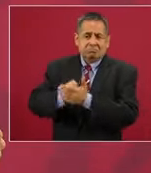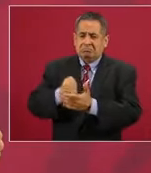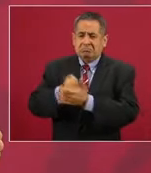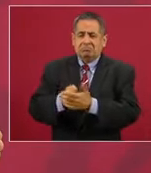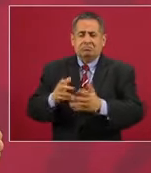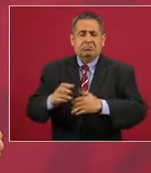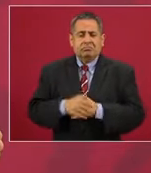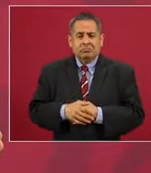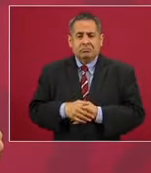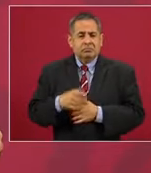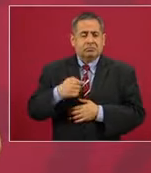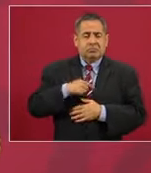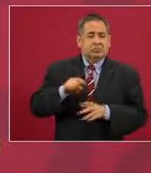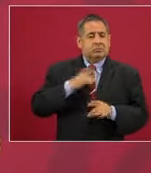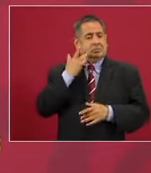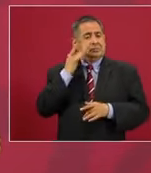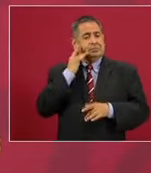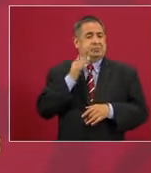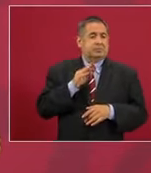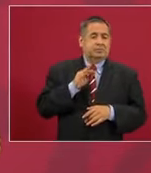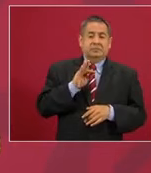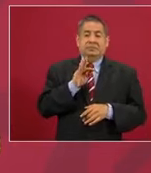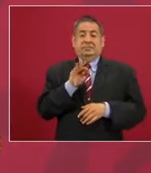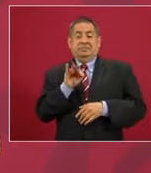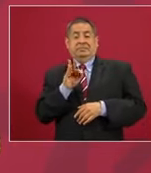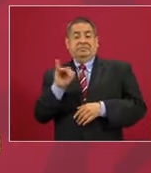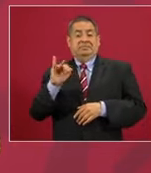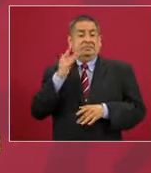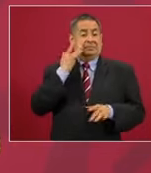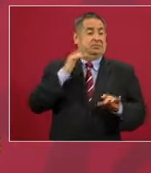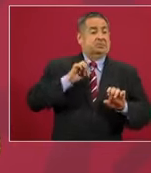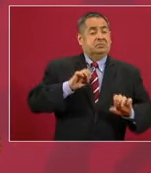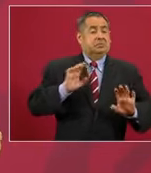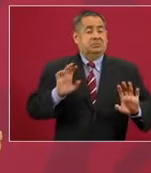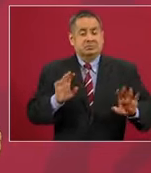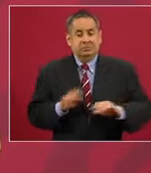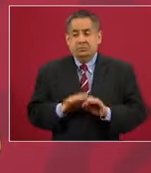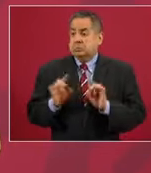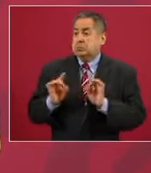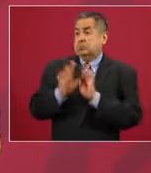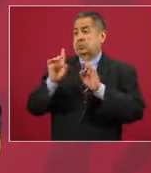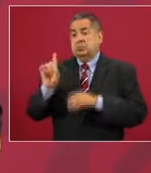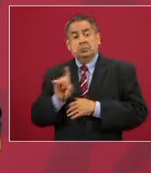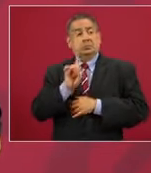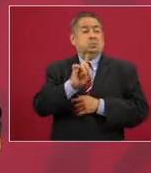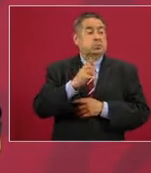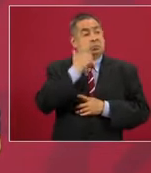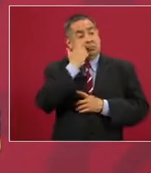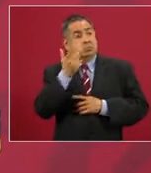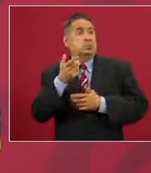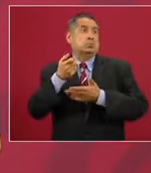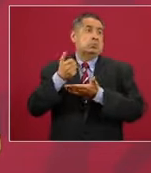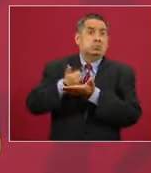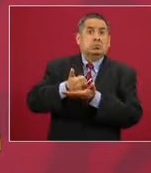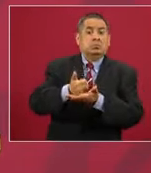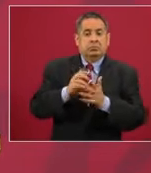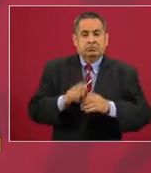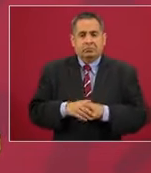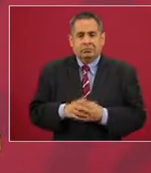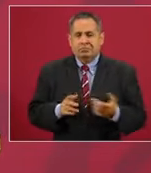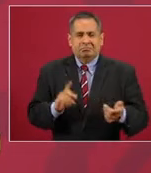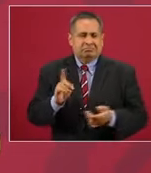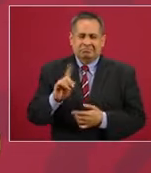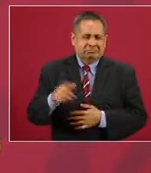No, soy un fifí que de repente me dio